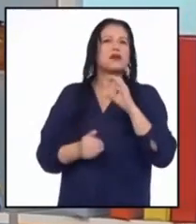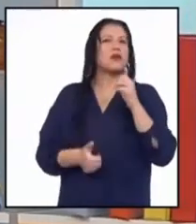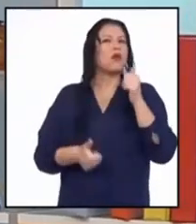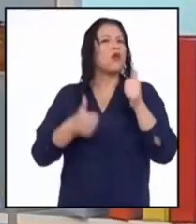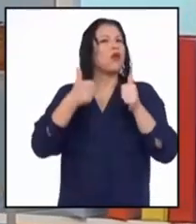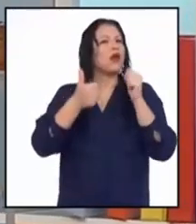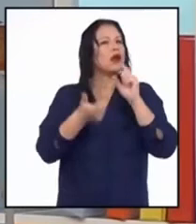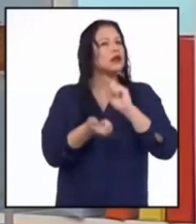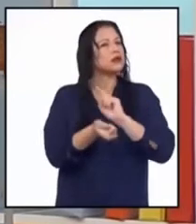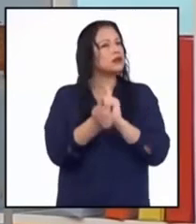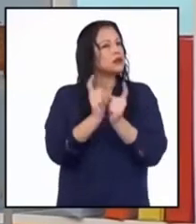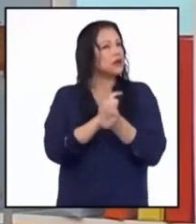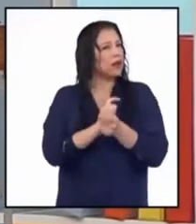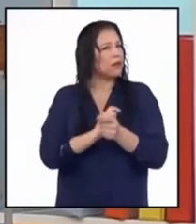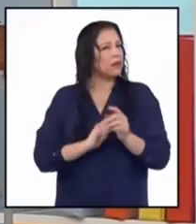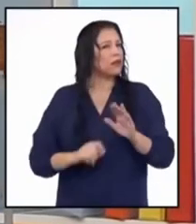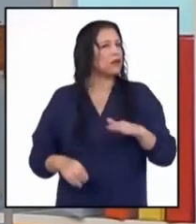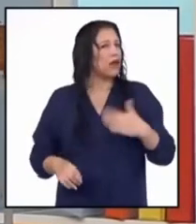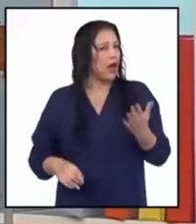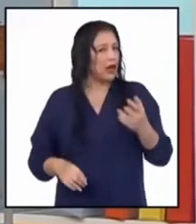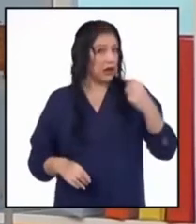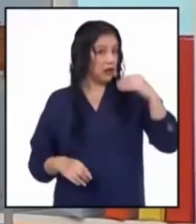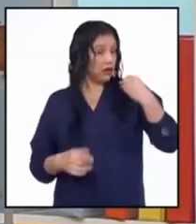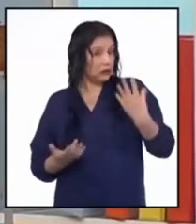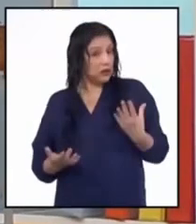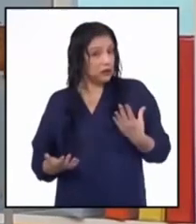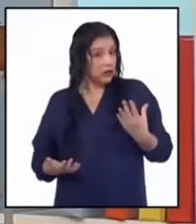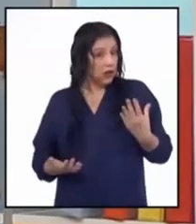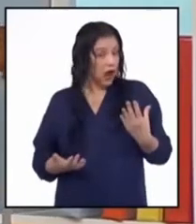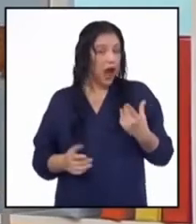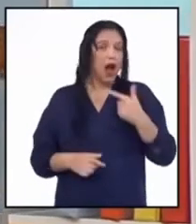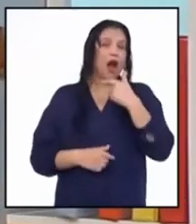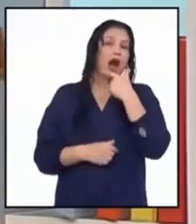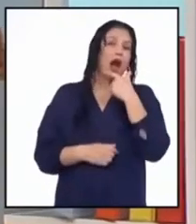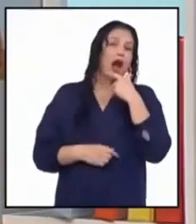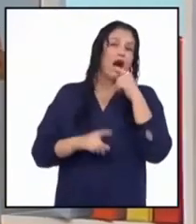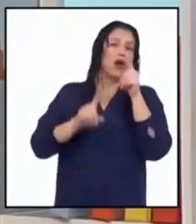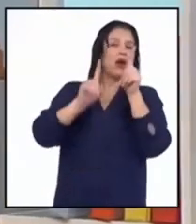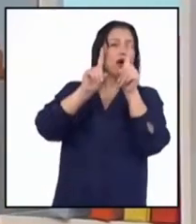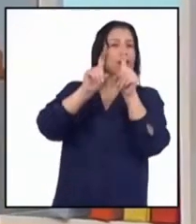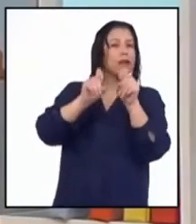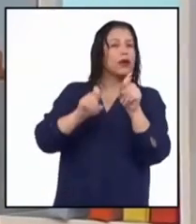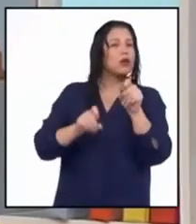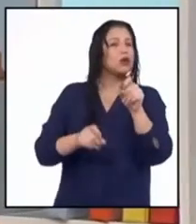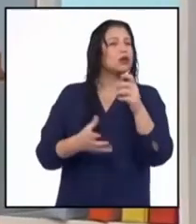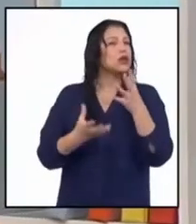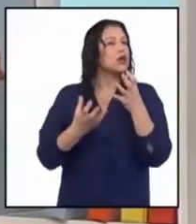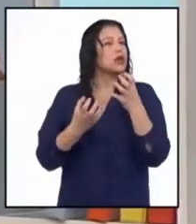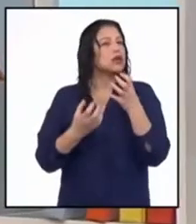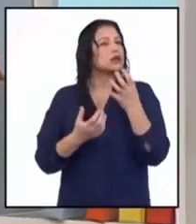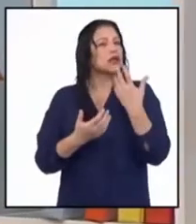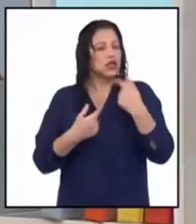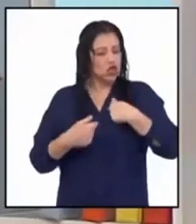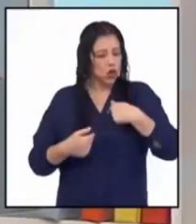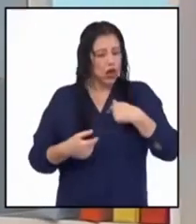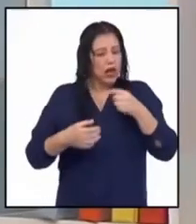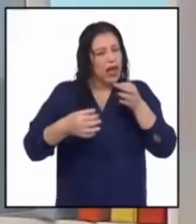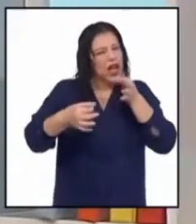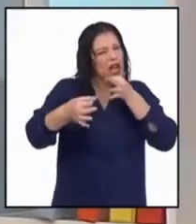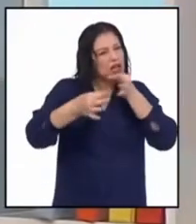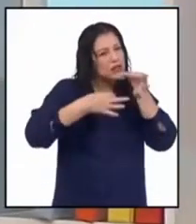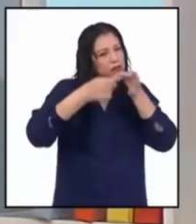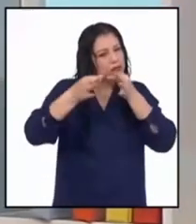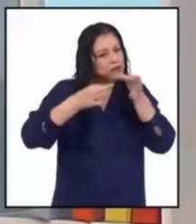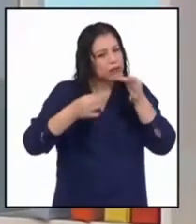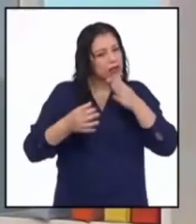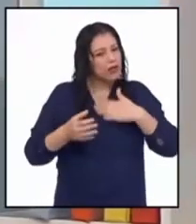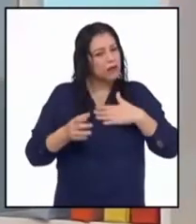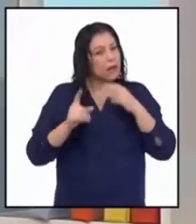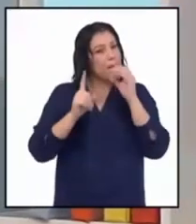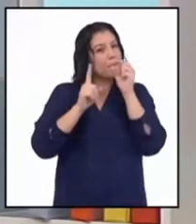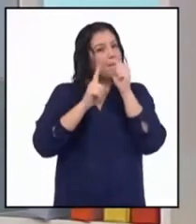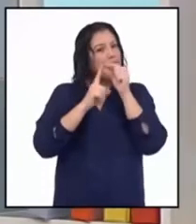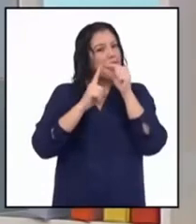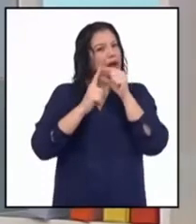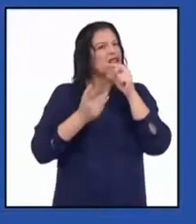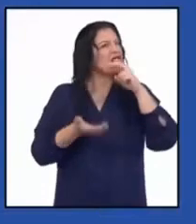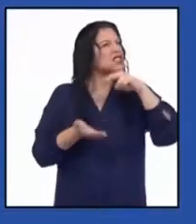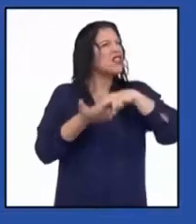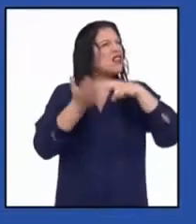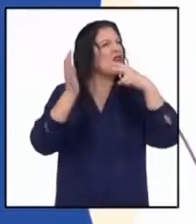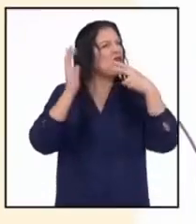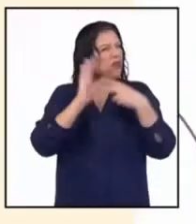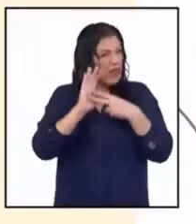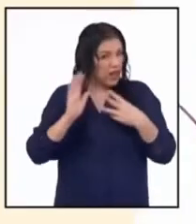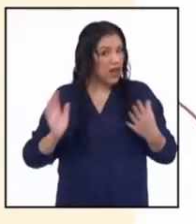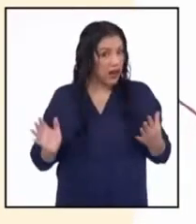tipo de cambios hay. Lo que la pregunta me pide, más bien, es que explique con mis propias palabras a qué se